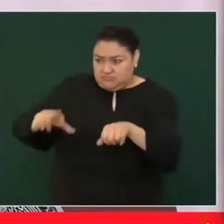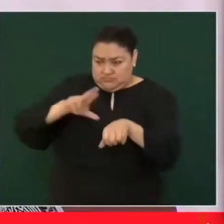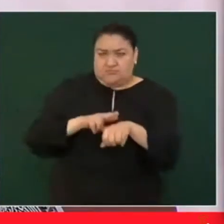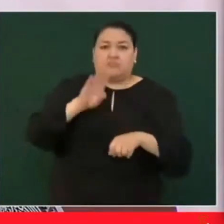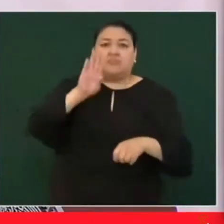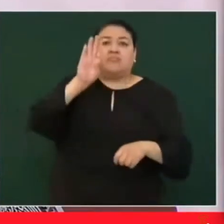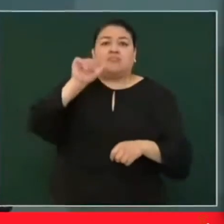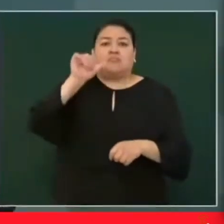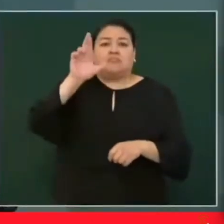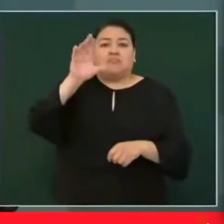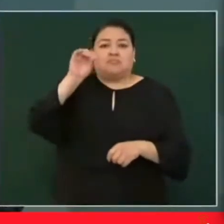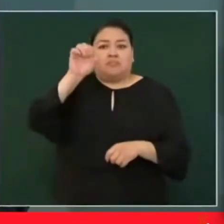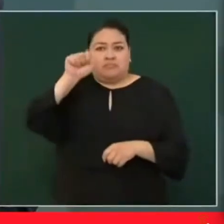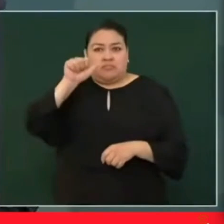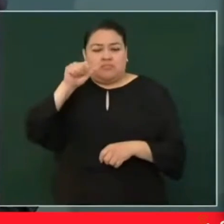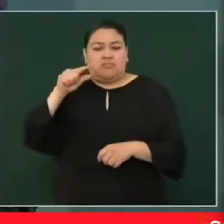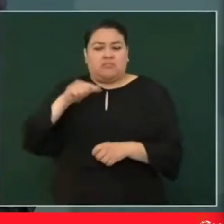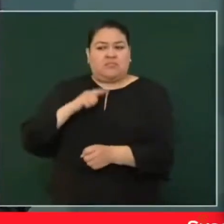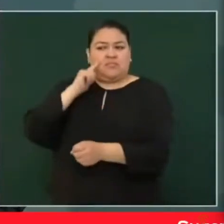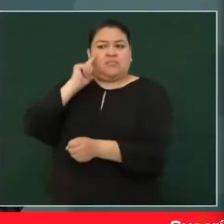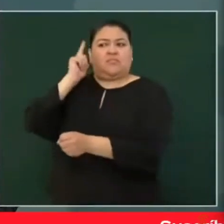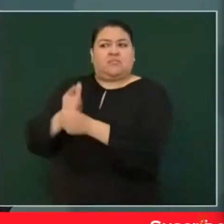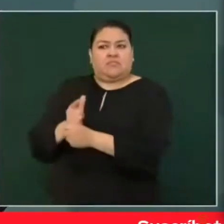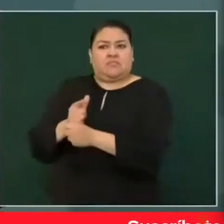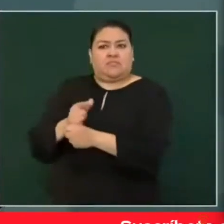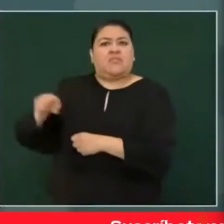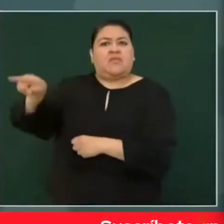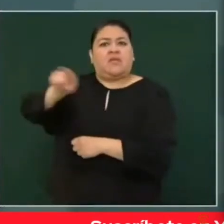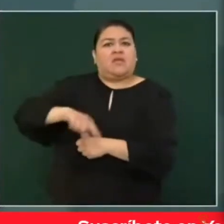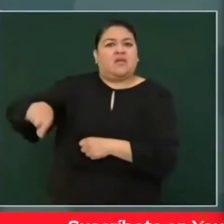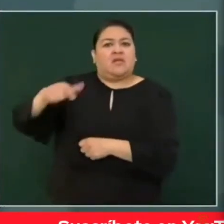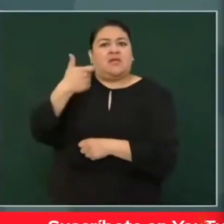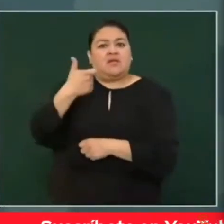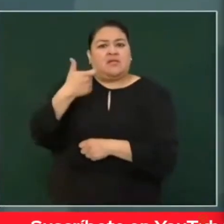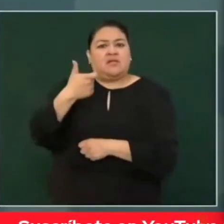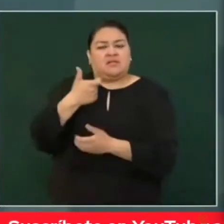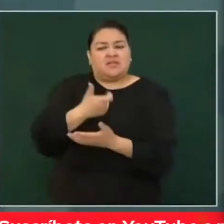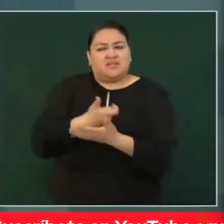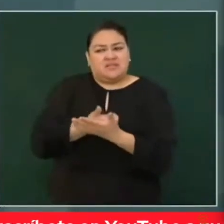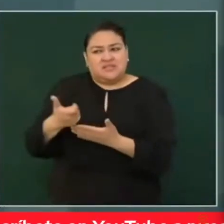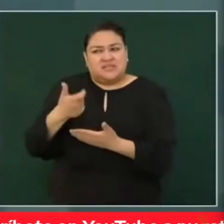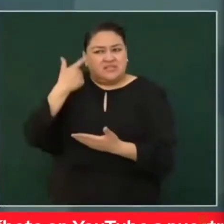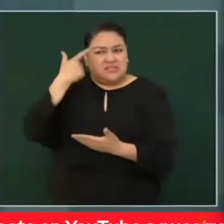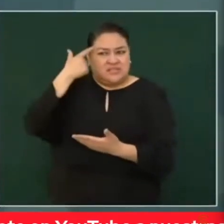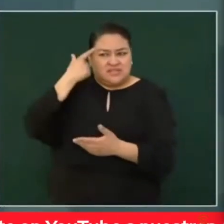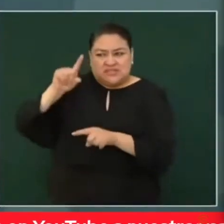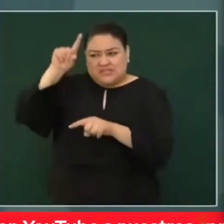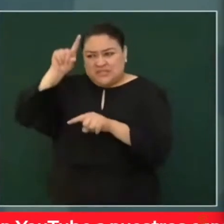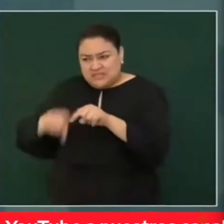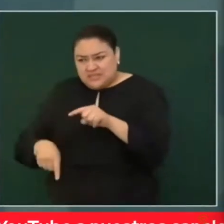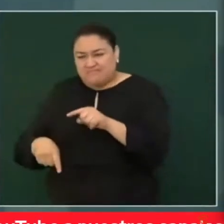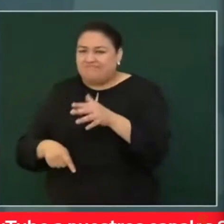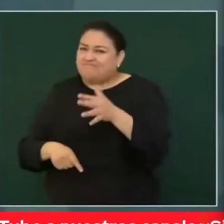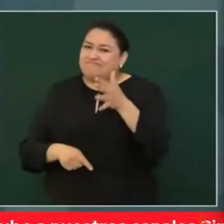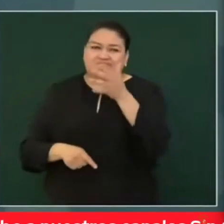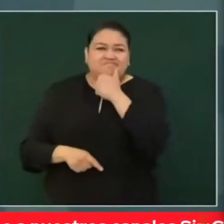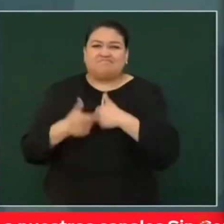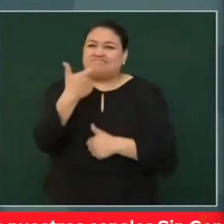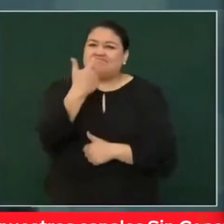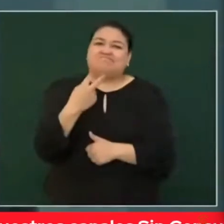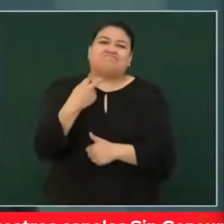Barbosa donde se dio cuenta de que financieramente era muy complicado poder cambiar la